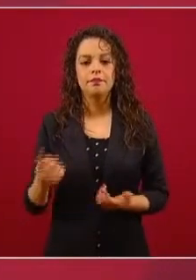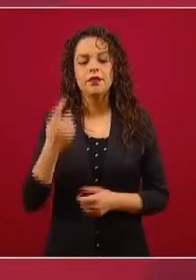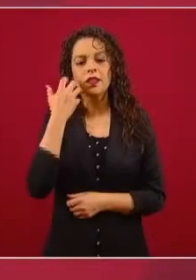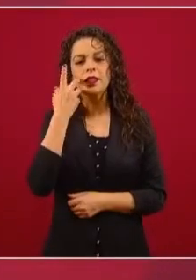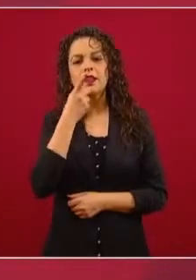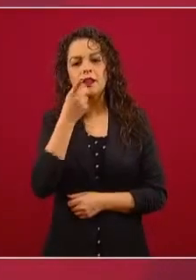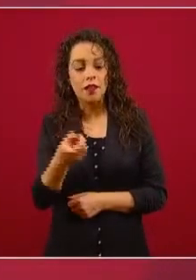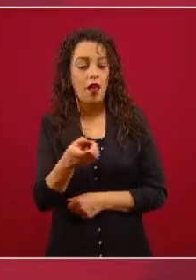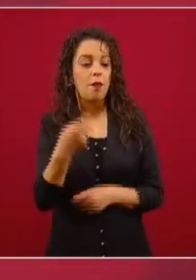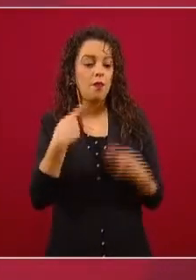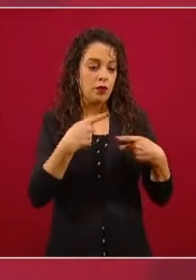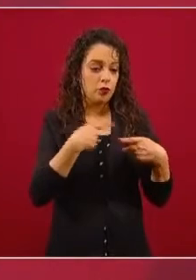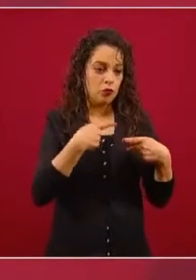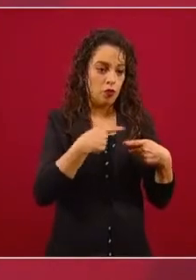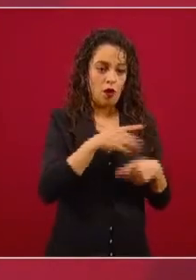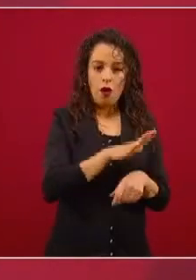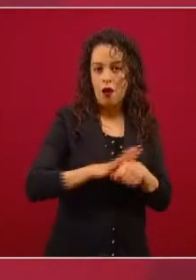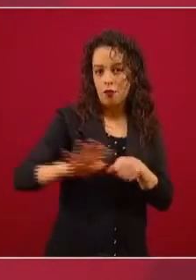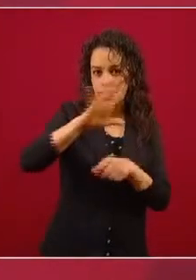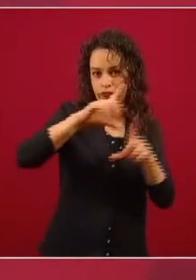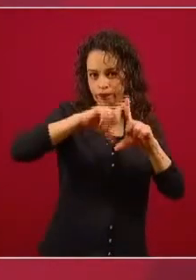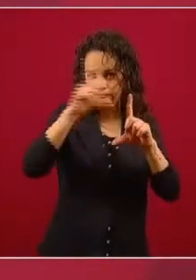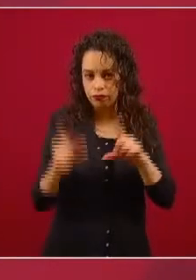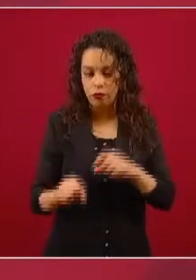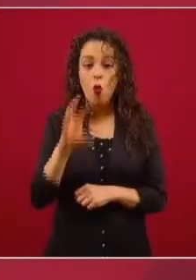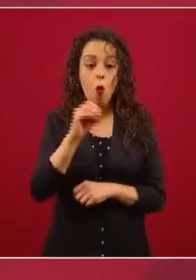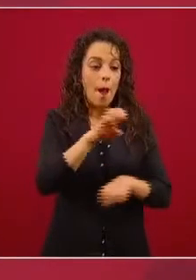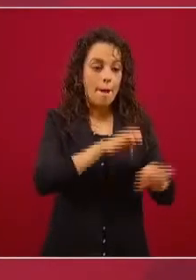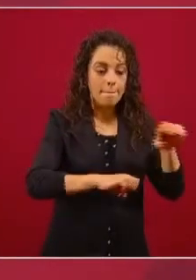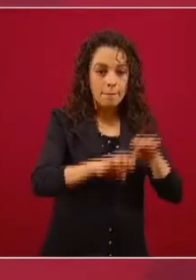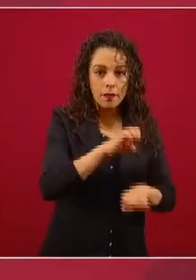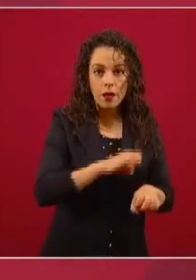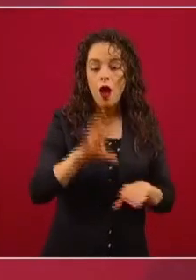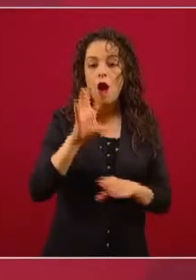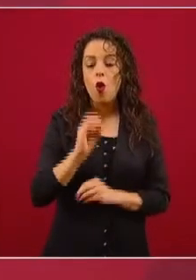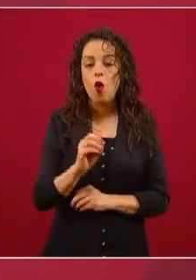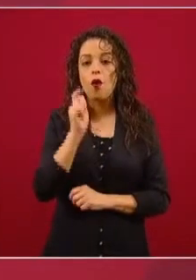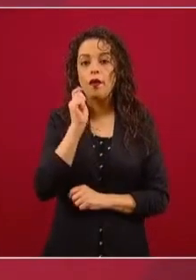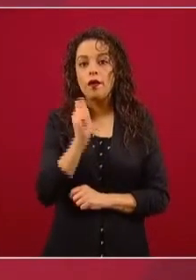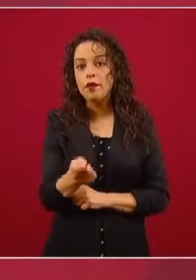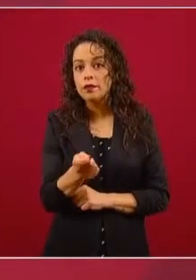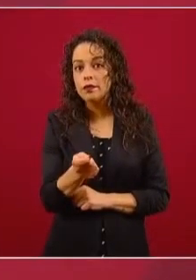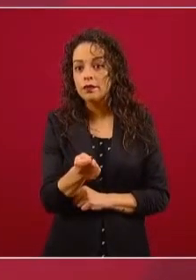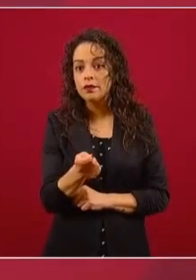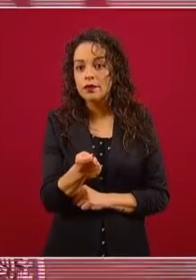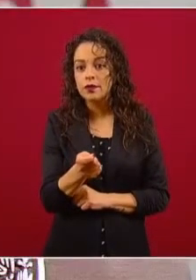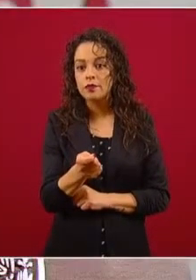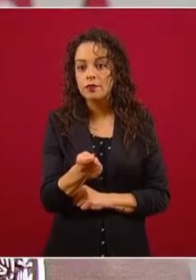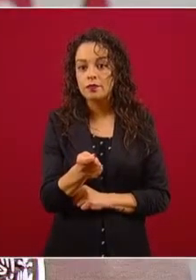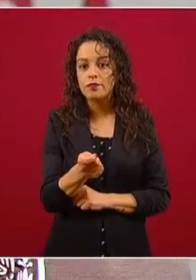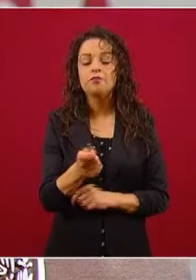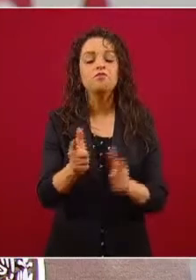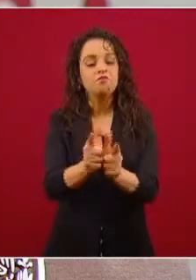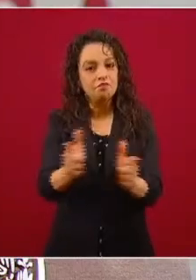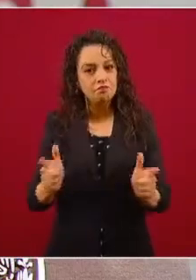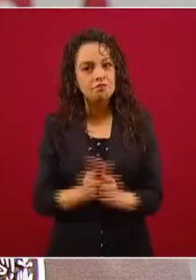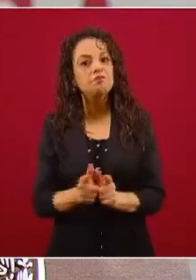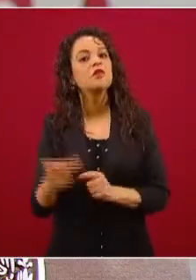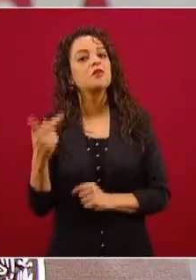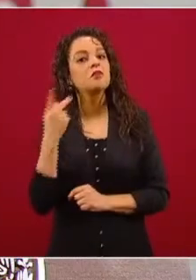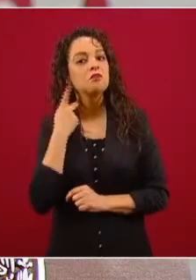empresarios y a corporaciones, a partidos políticos